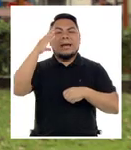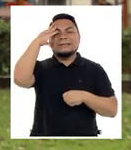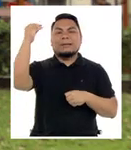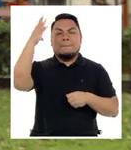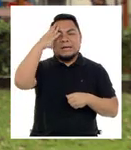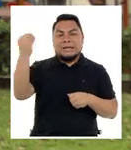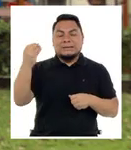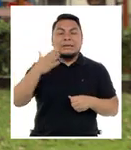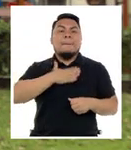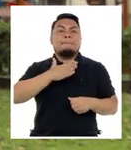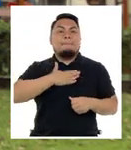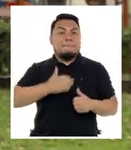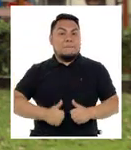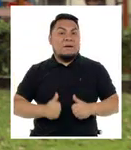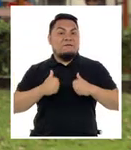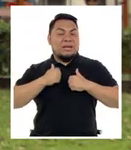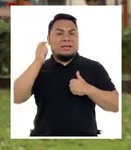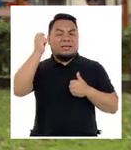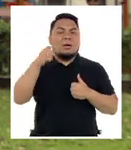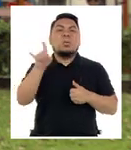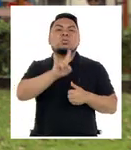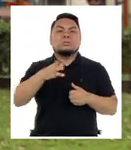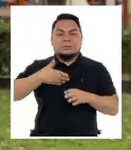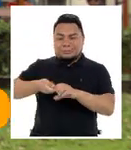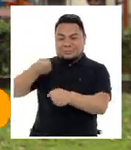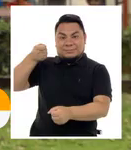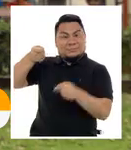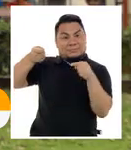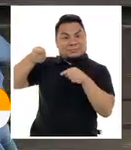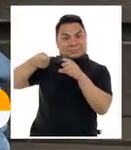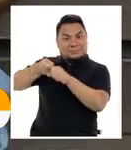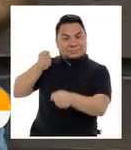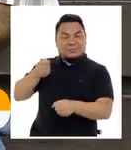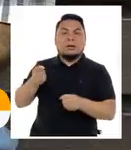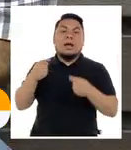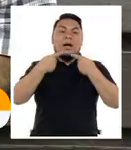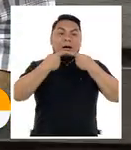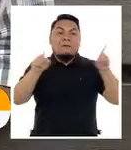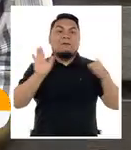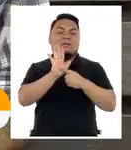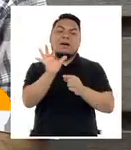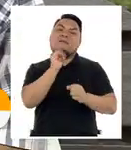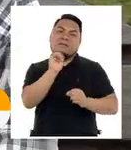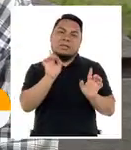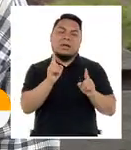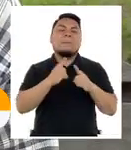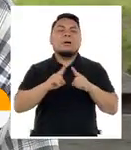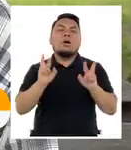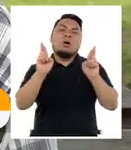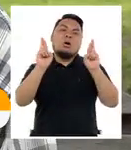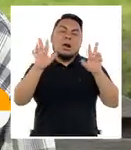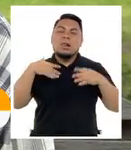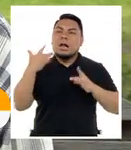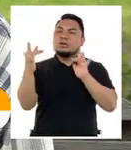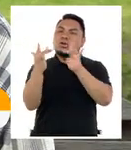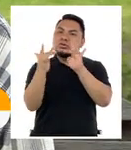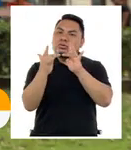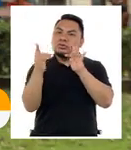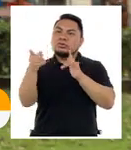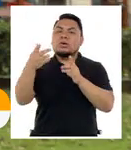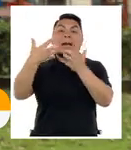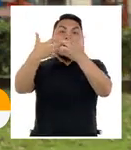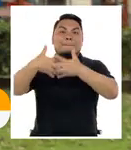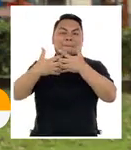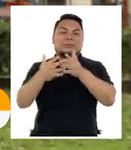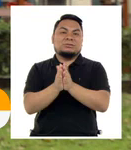experiencia cotidiana mía, usando este bastón que tengo en la mano. No la he publicado, pero sí me gustaría en algún momento encontrar algún contacto